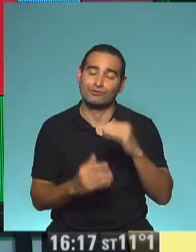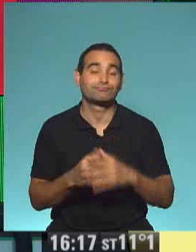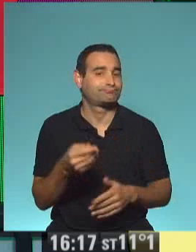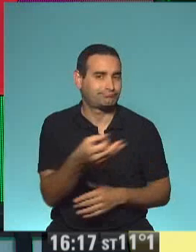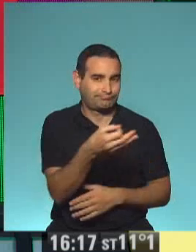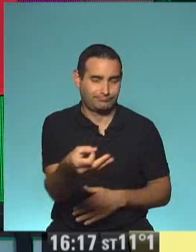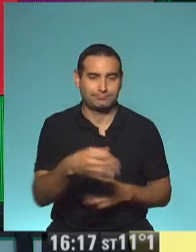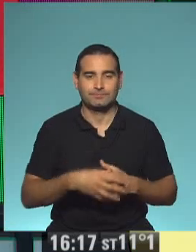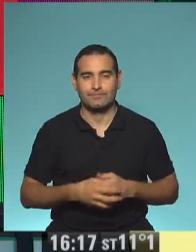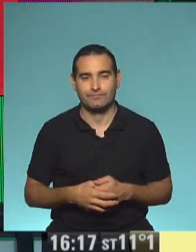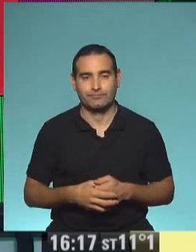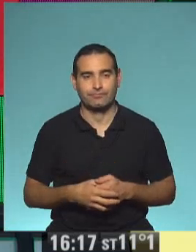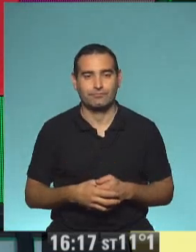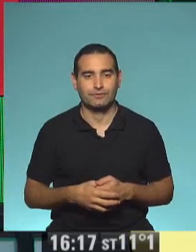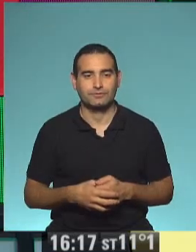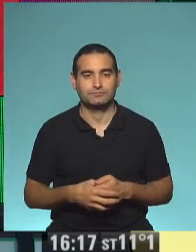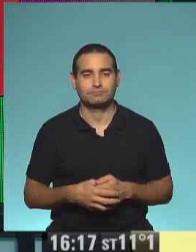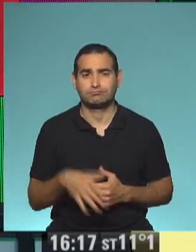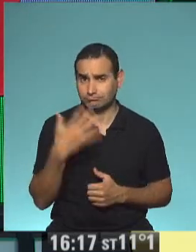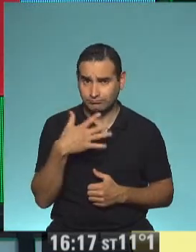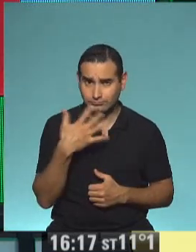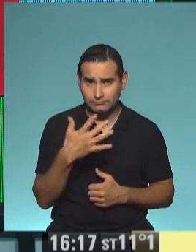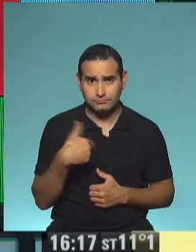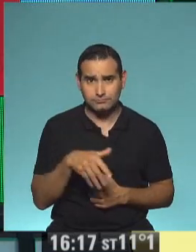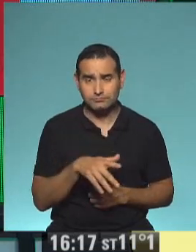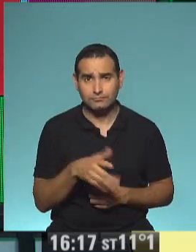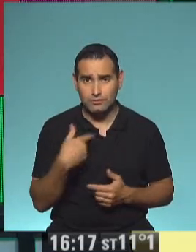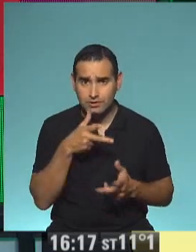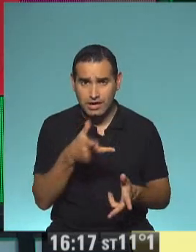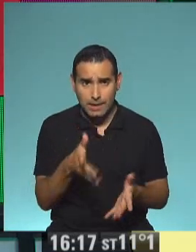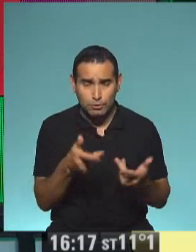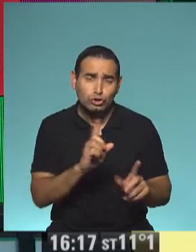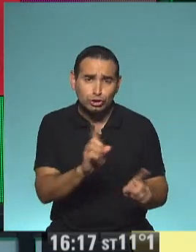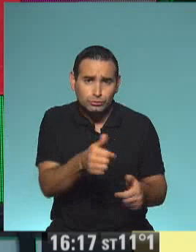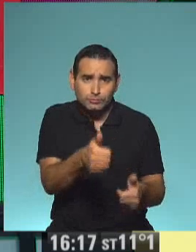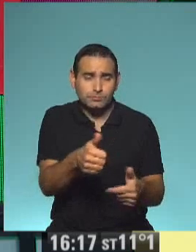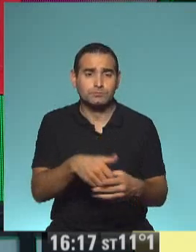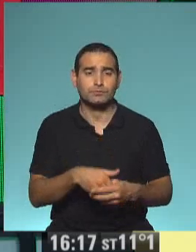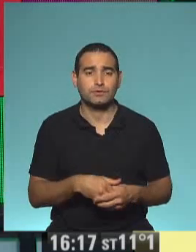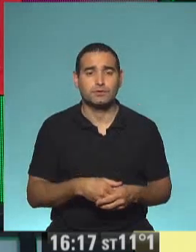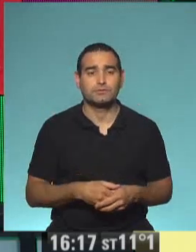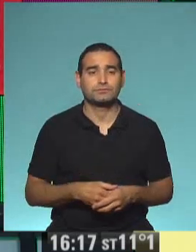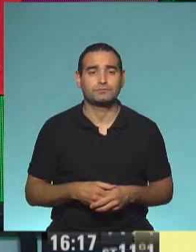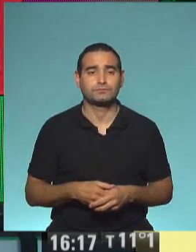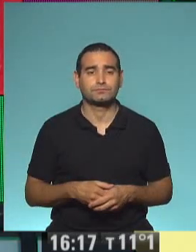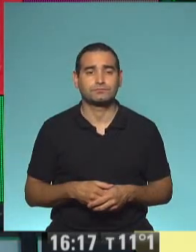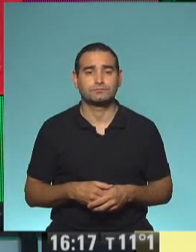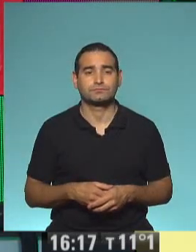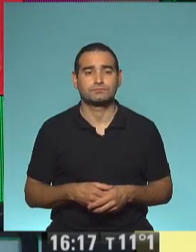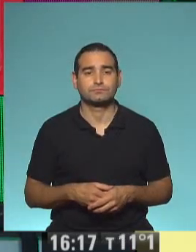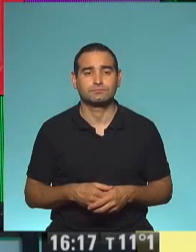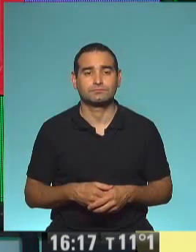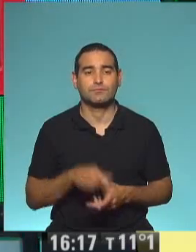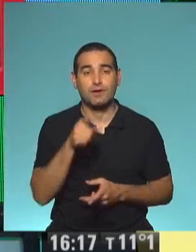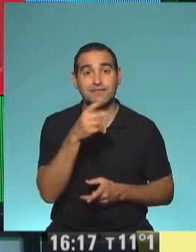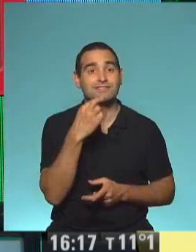Perfecto. Se entiende, ¿no? Lo dije muy rápido. No, no. Perfecto, perfecto. 24 más casi 20. Vos lo pusiste en